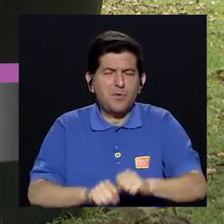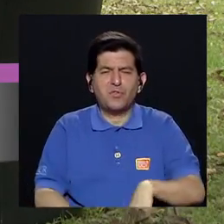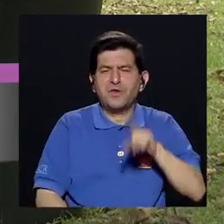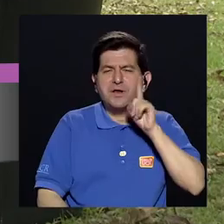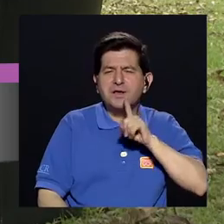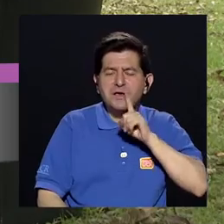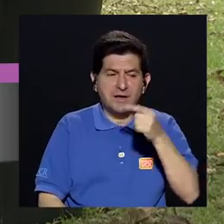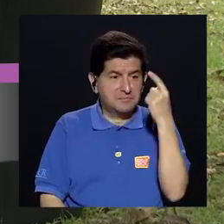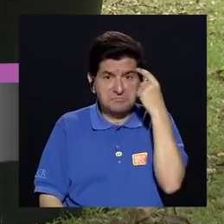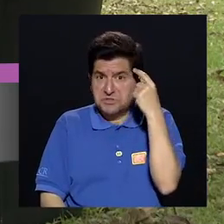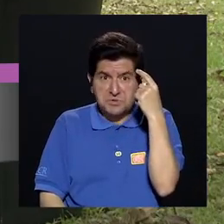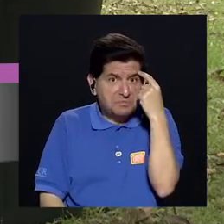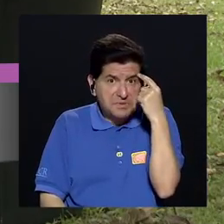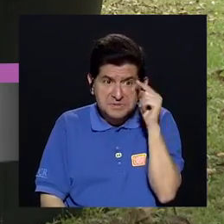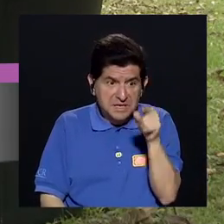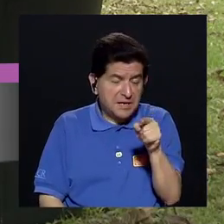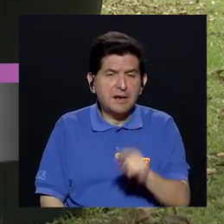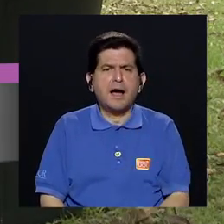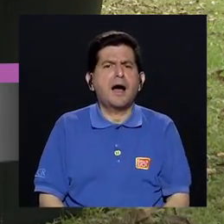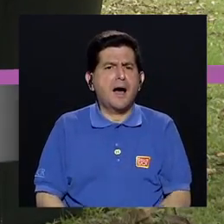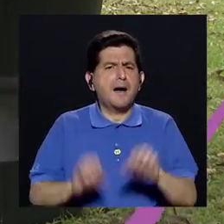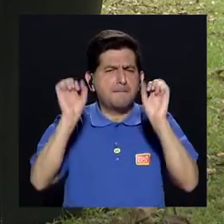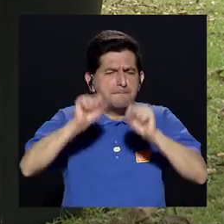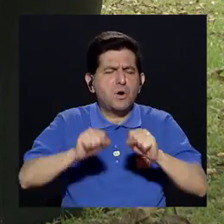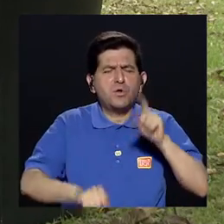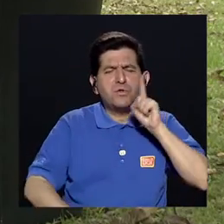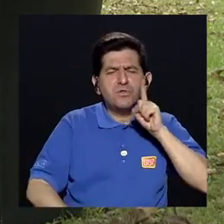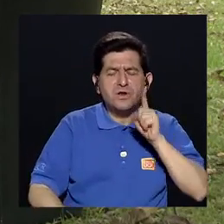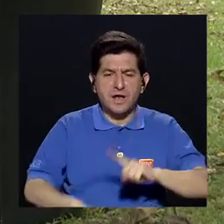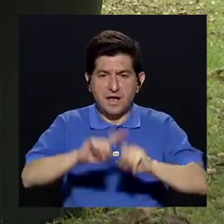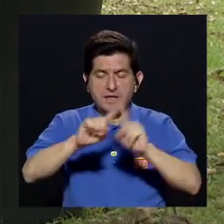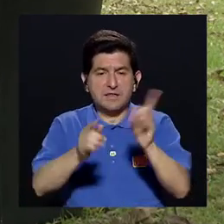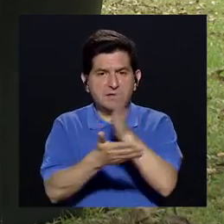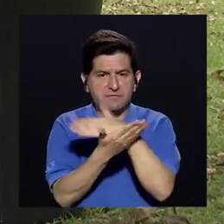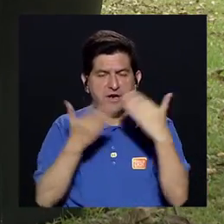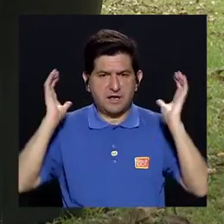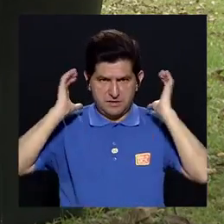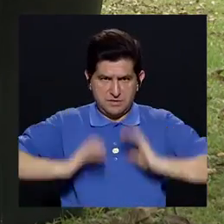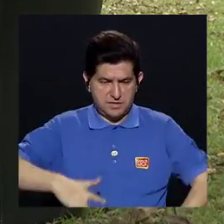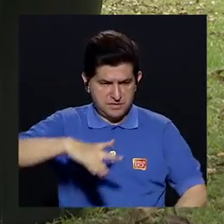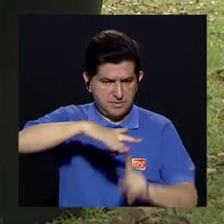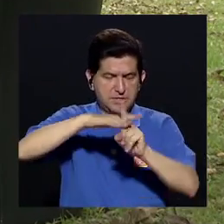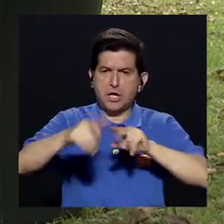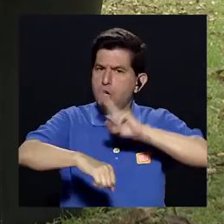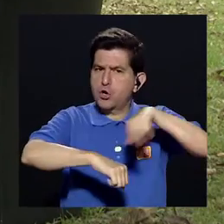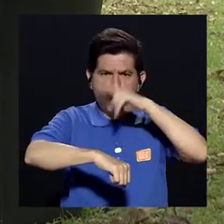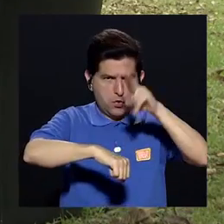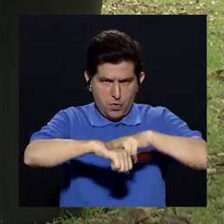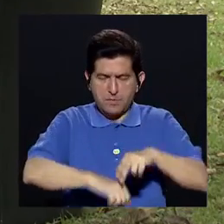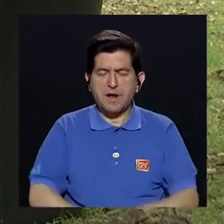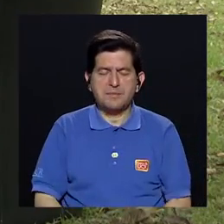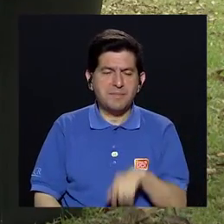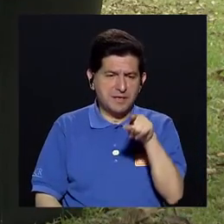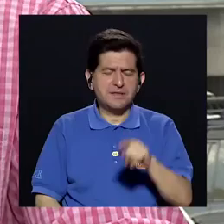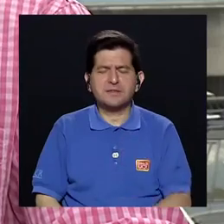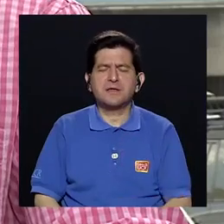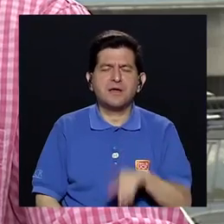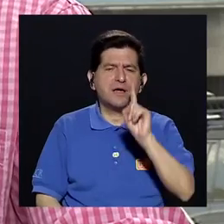que puede engañar Si no se piensa en ella puede engañar Dado que puede aparecer en esos diferentes órganos Que no es lo típico en una tuberculosis